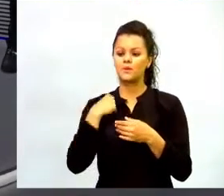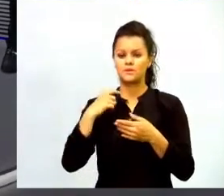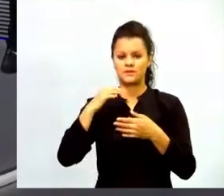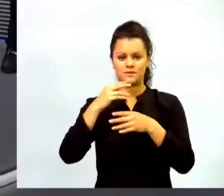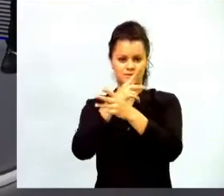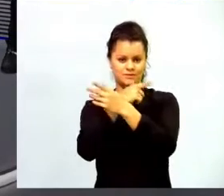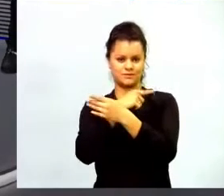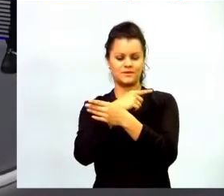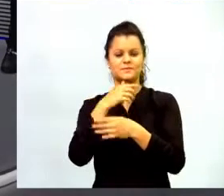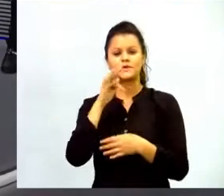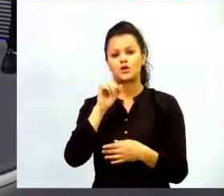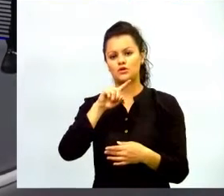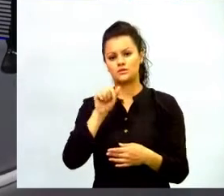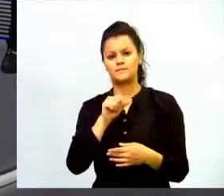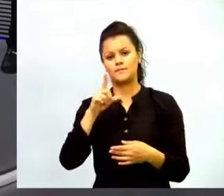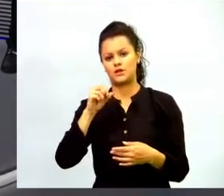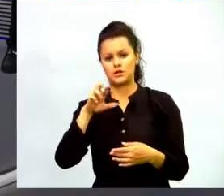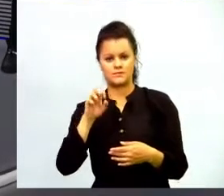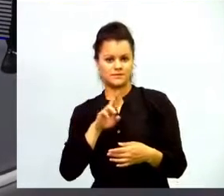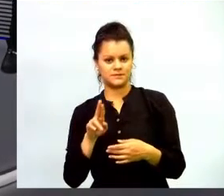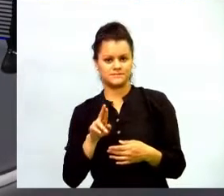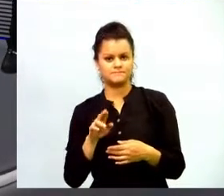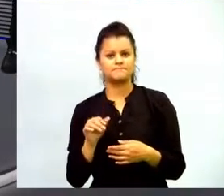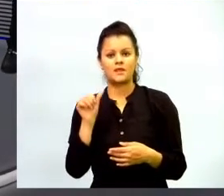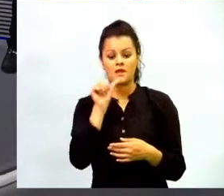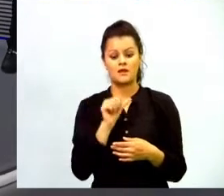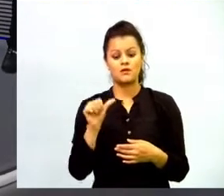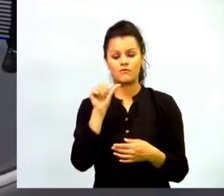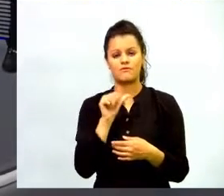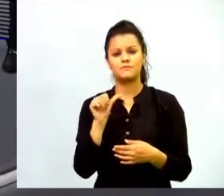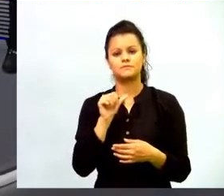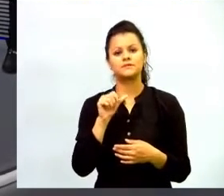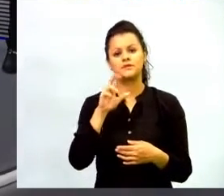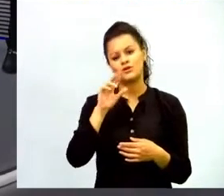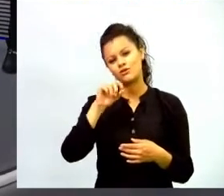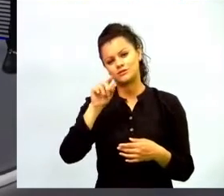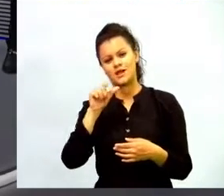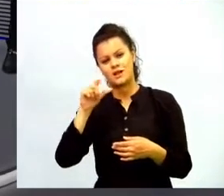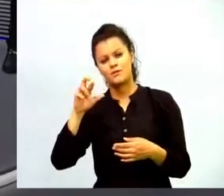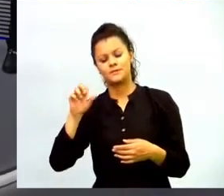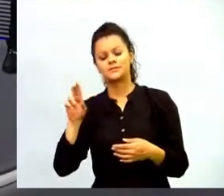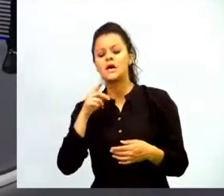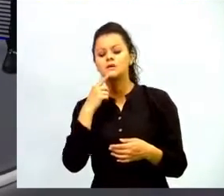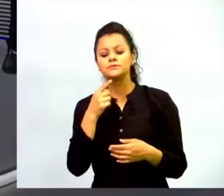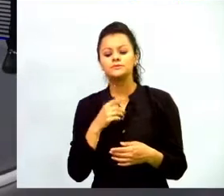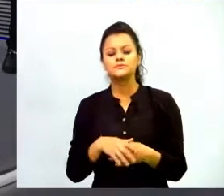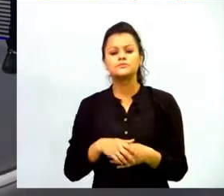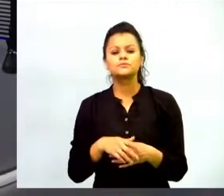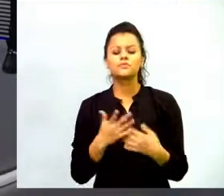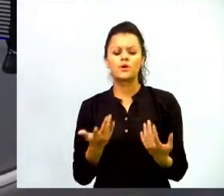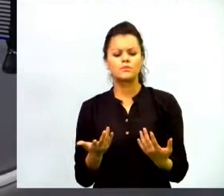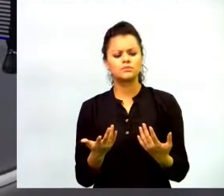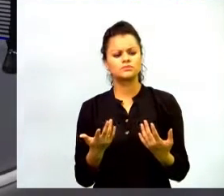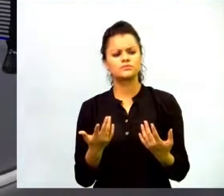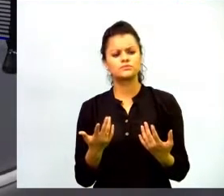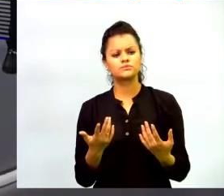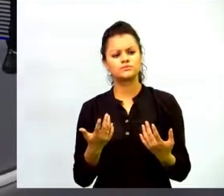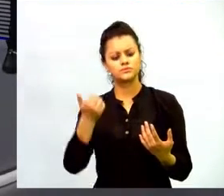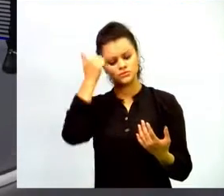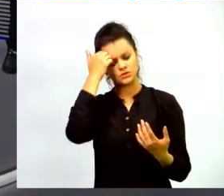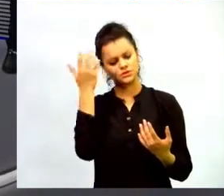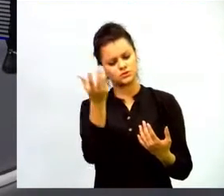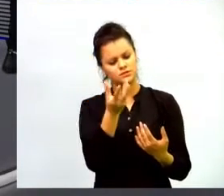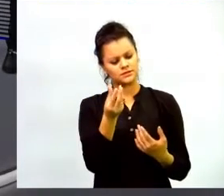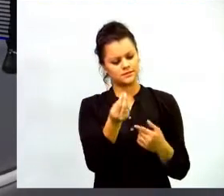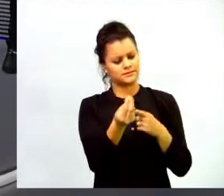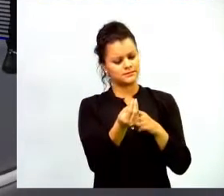Figueroa arroba Rosa López F201 ¿cómo hacer de los docentes una forma de vida más dinámica?